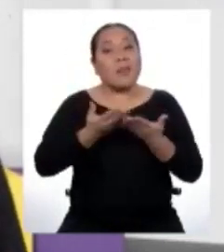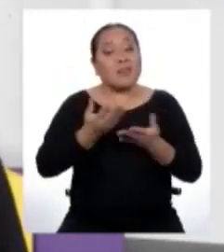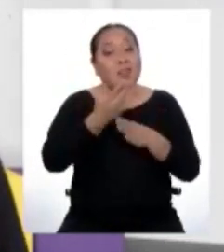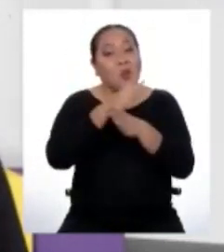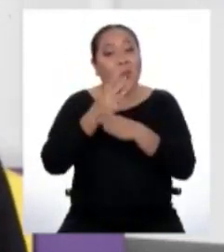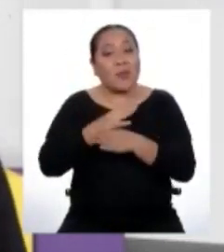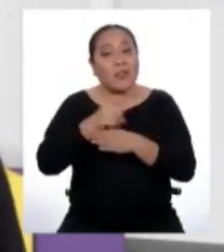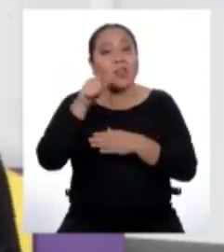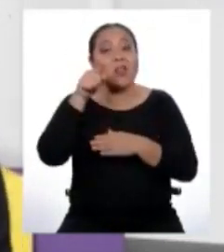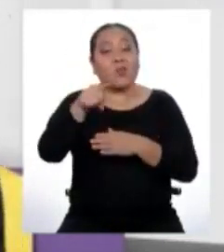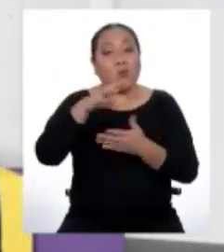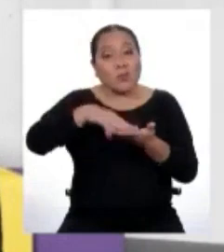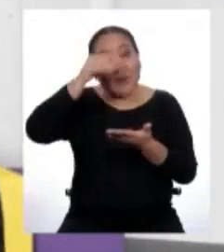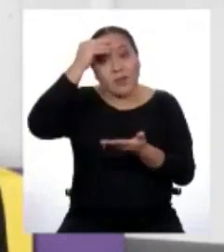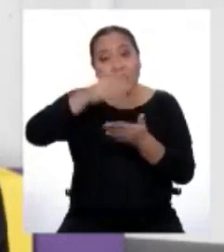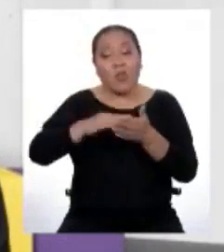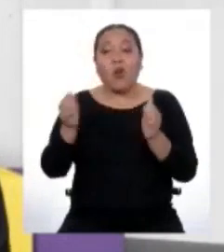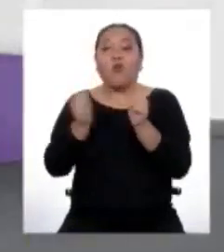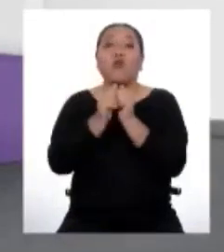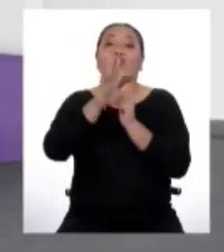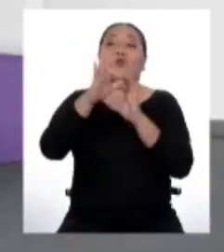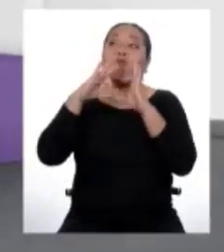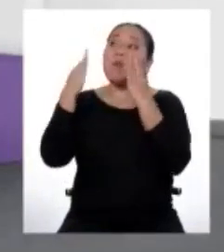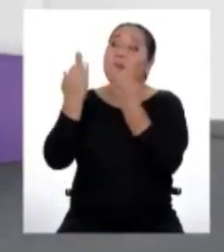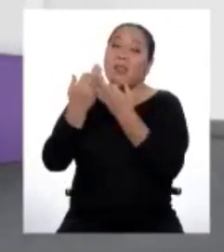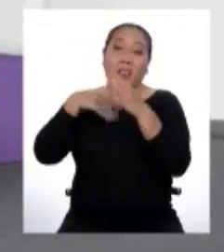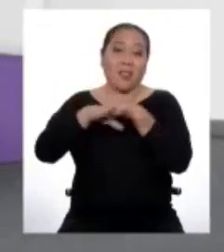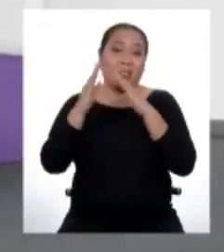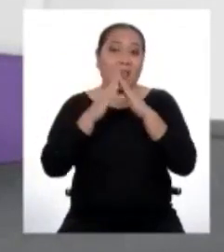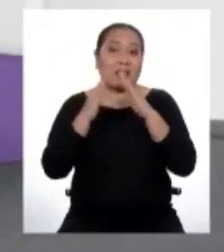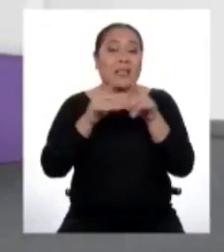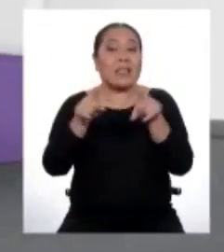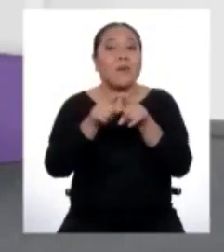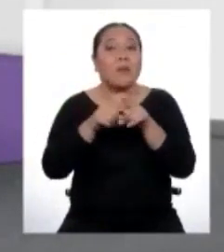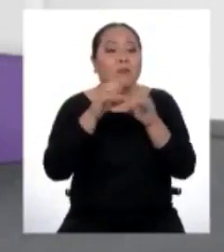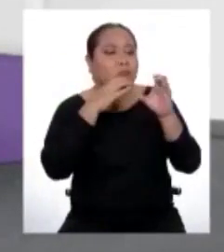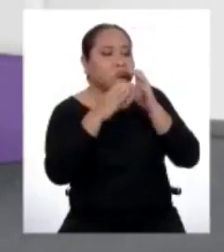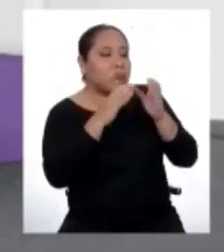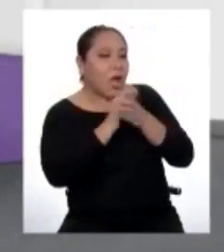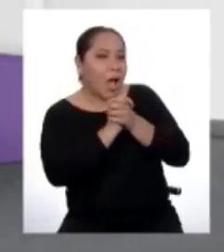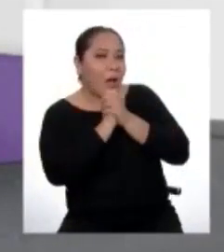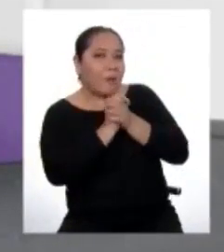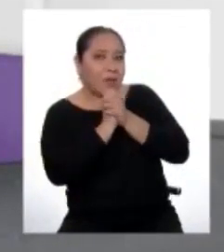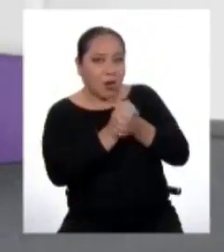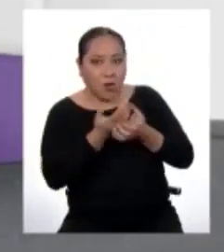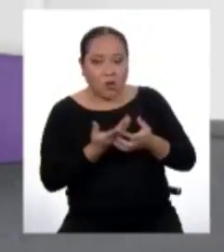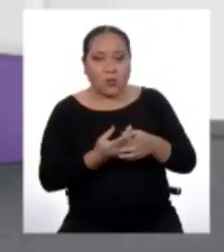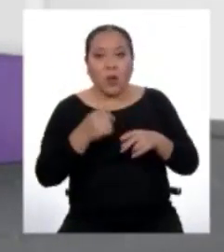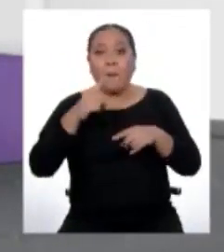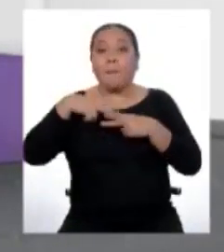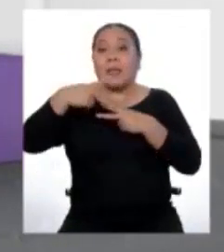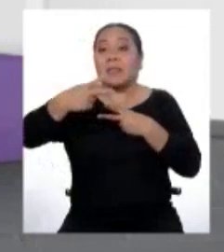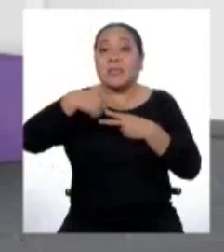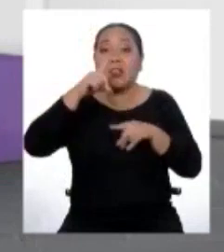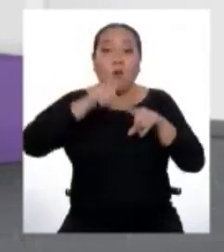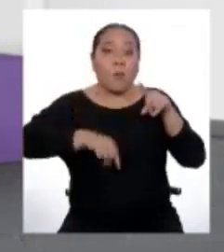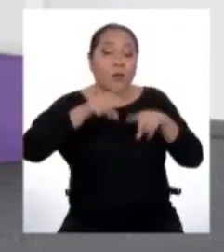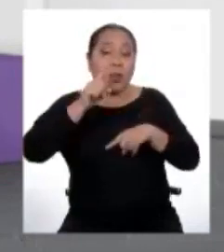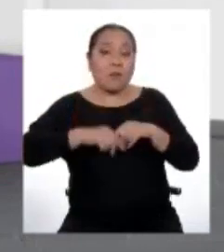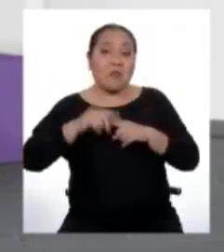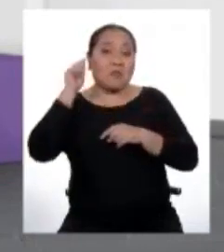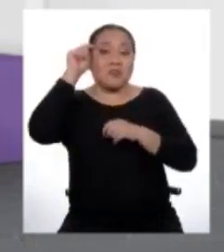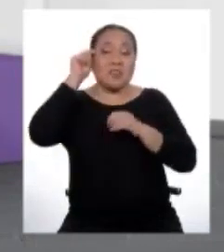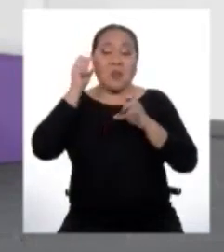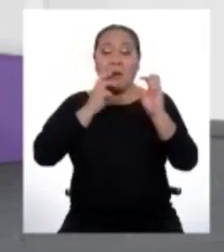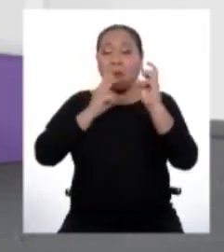todo lo aprendido con sus familiares en casa. También pueden conversar con sus amigas, vecinos, primas, tíos por WhatsApp